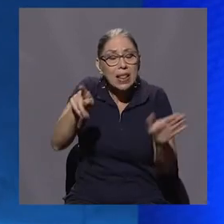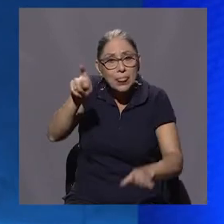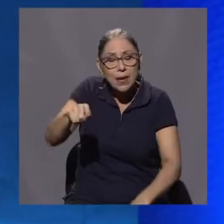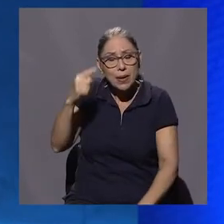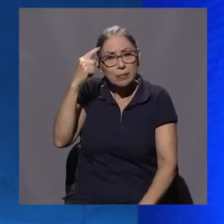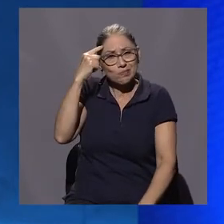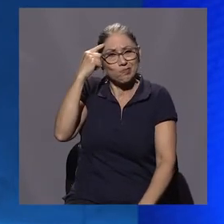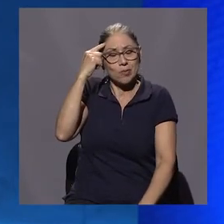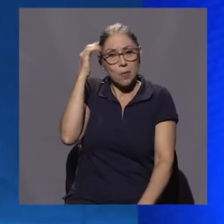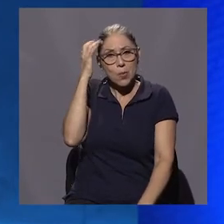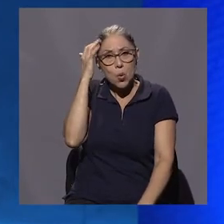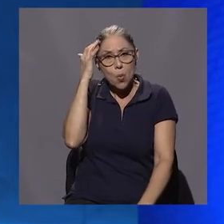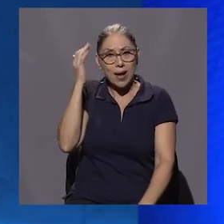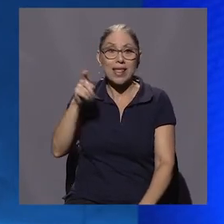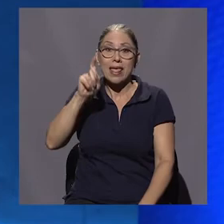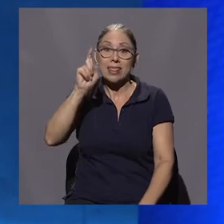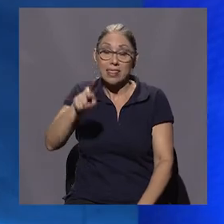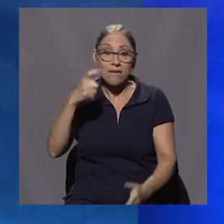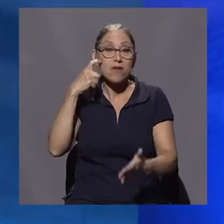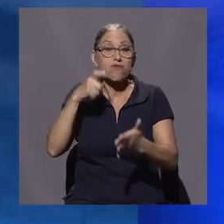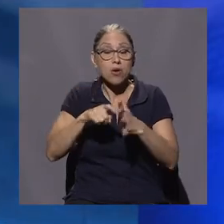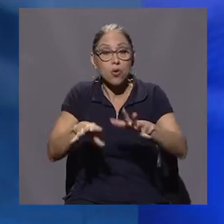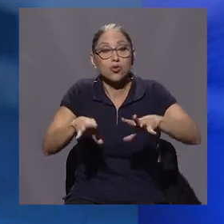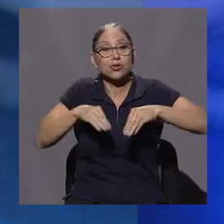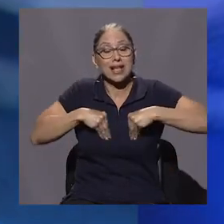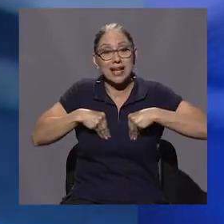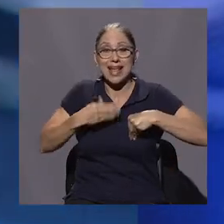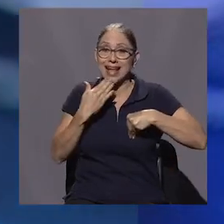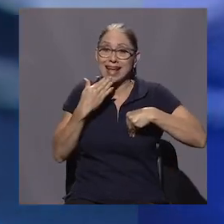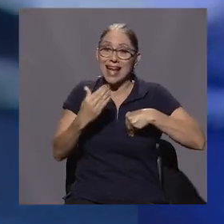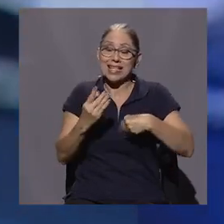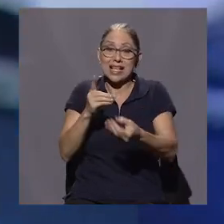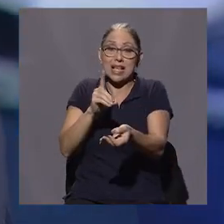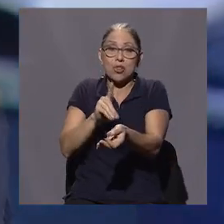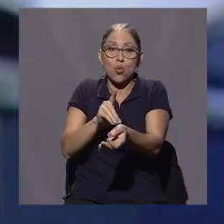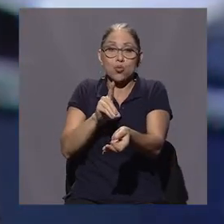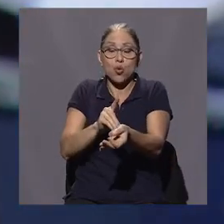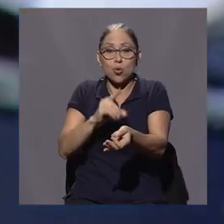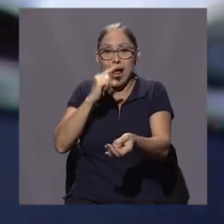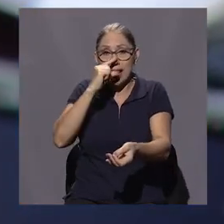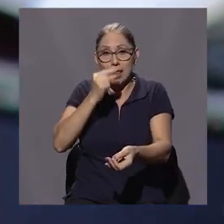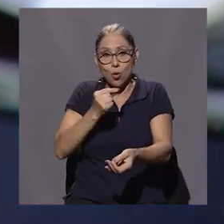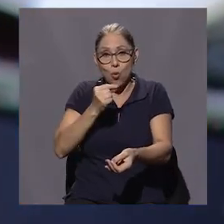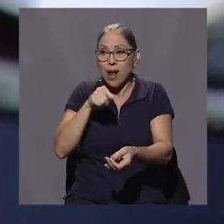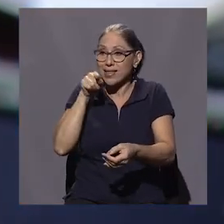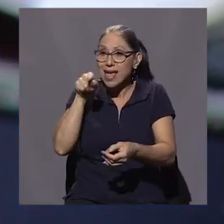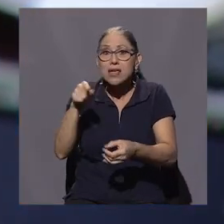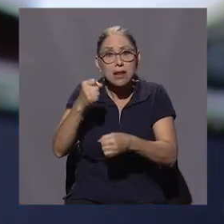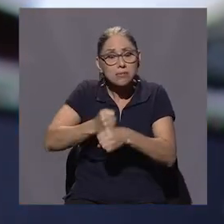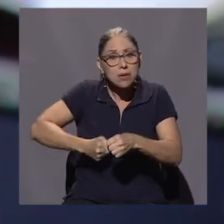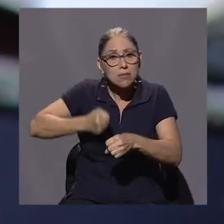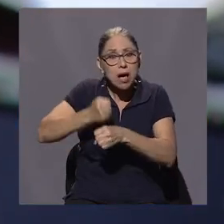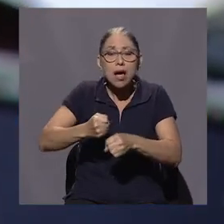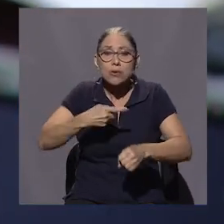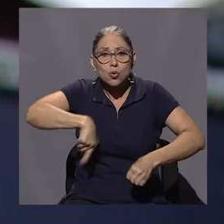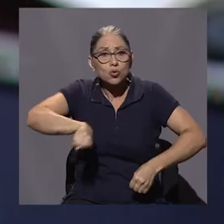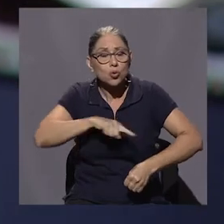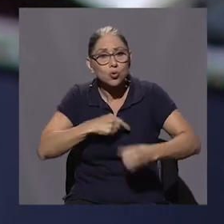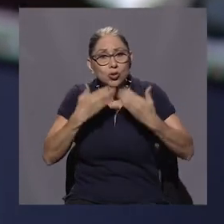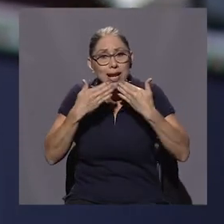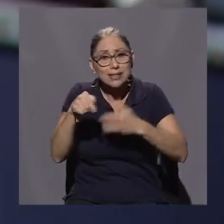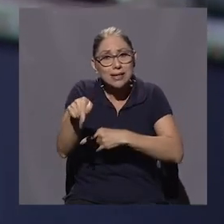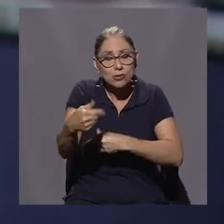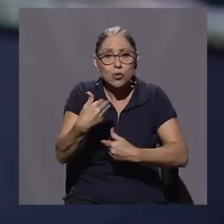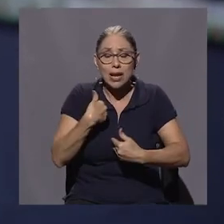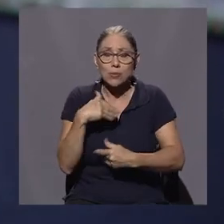que gracias al doctor Calderón Guardia y al esfuerzo que hizo Colectivo en su momento, porque tengamos una